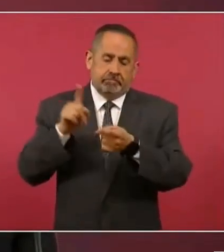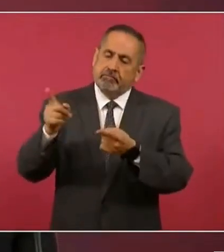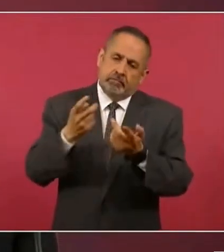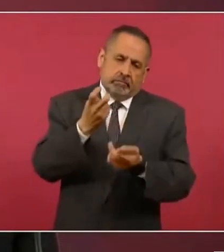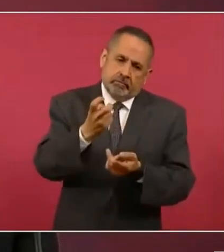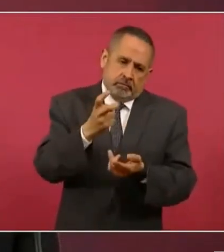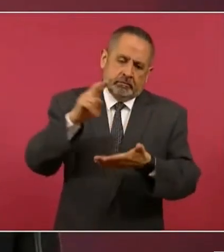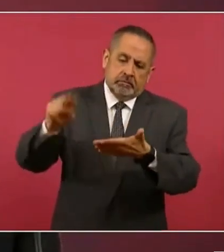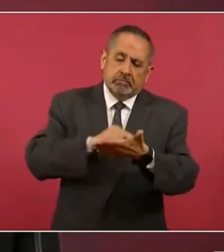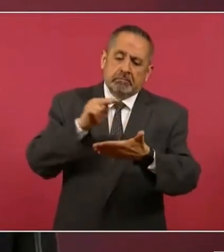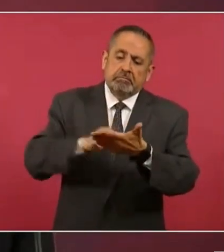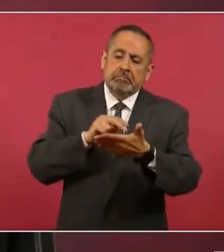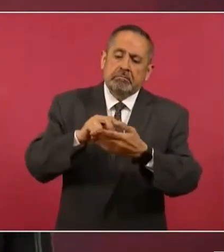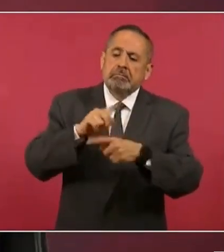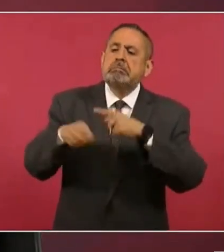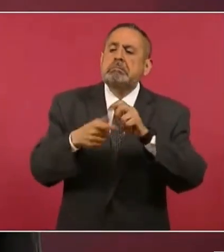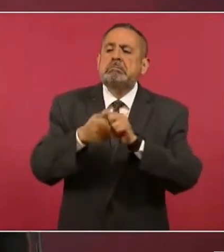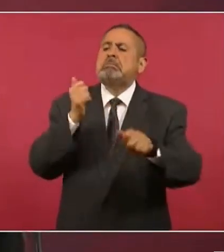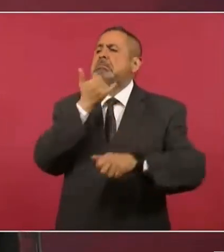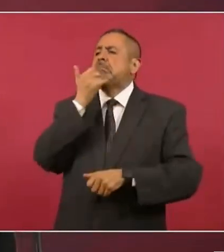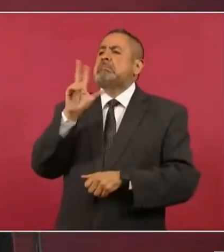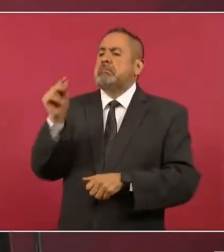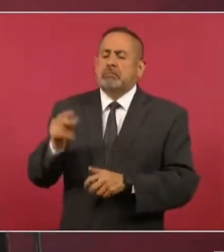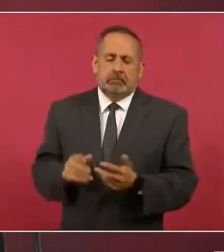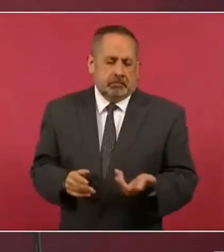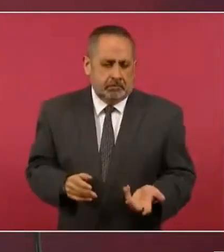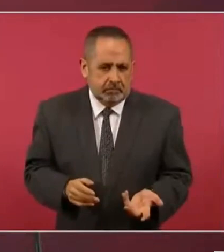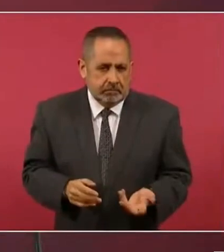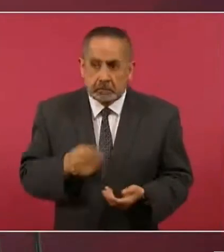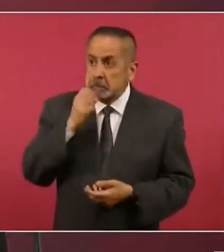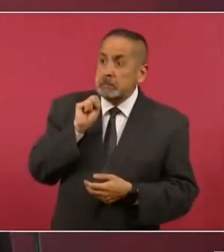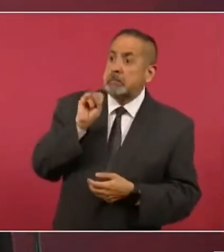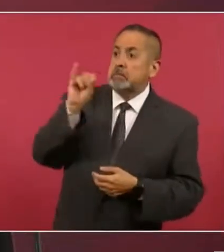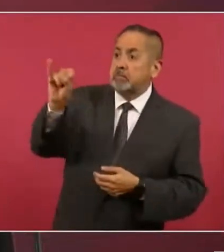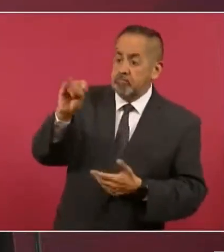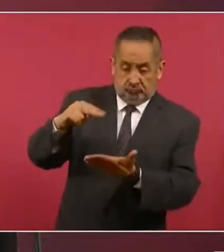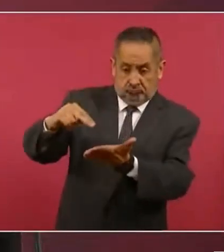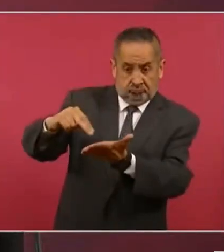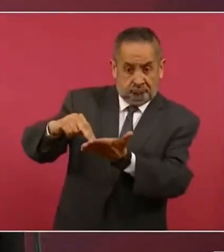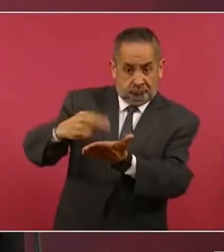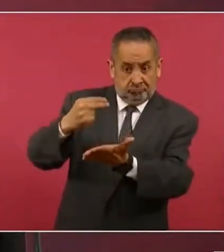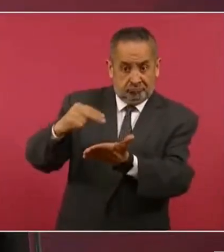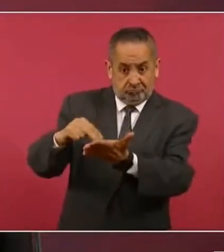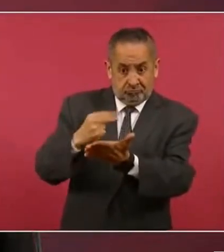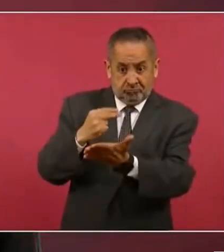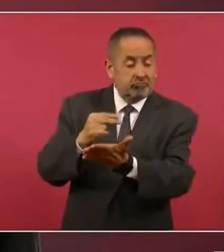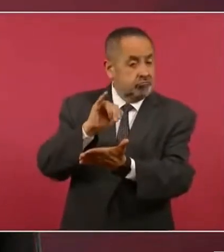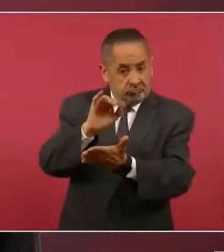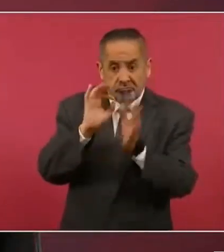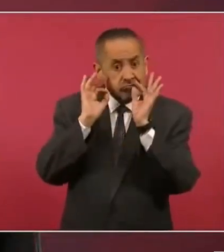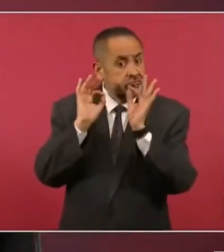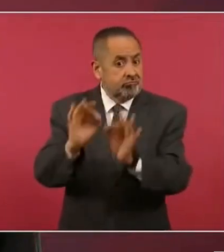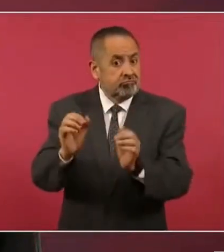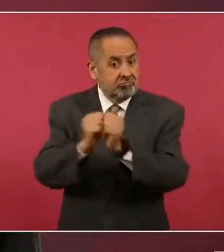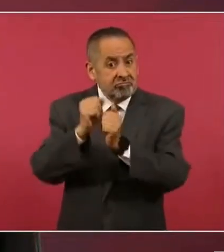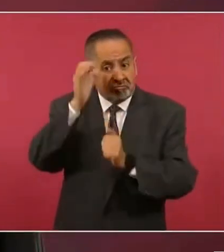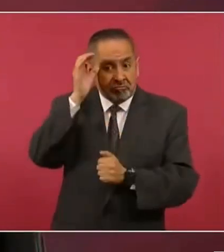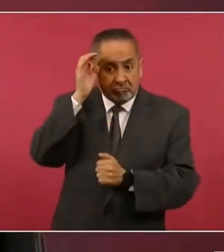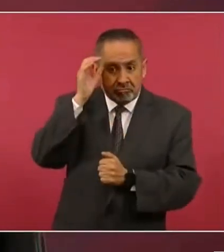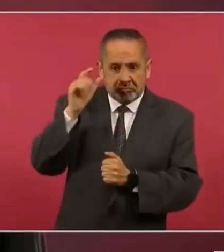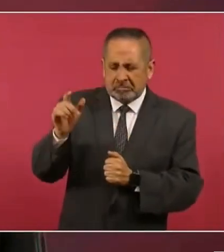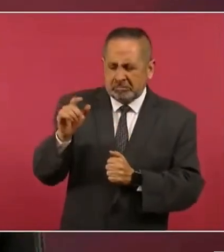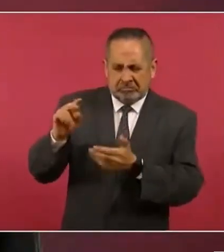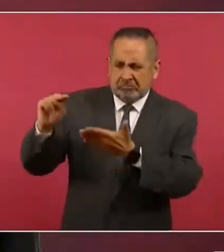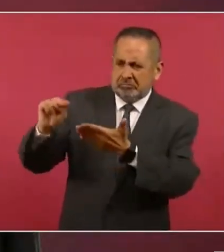porque se les dijo que se firmó el convenio y creo